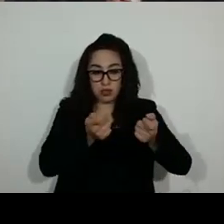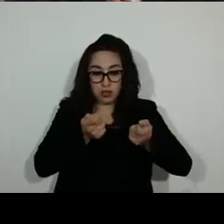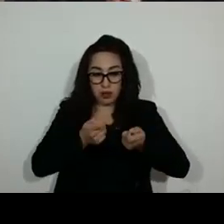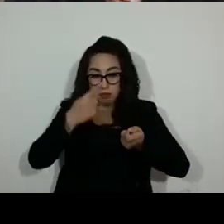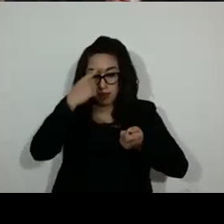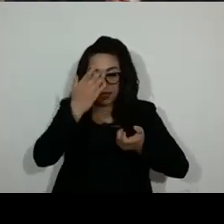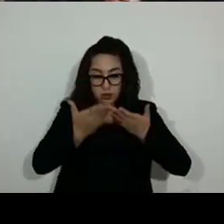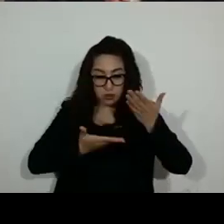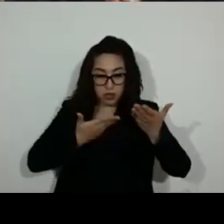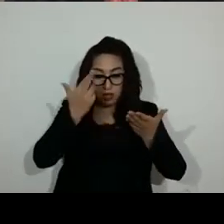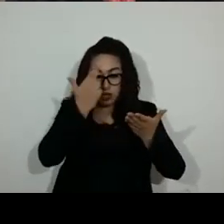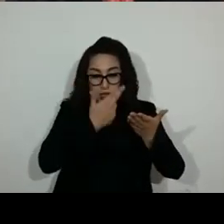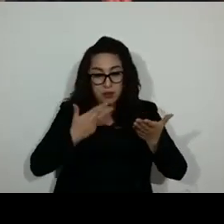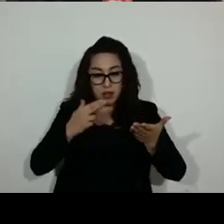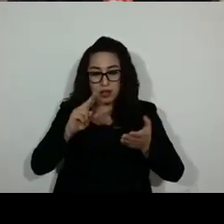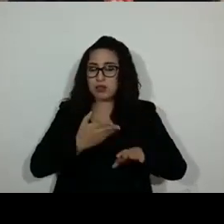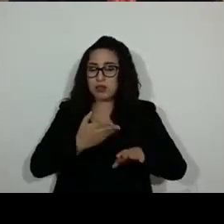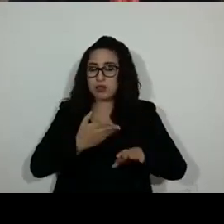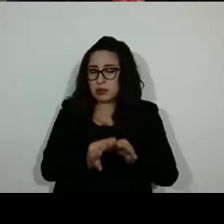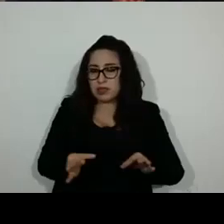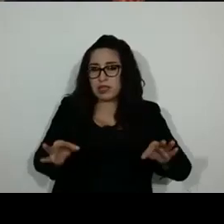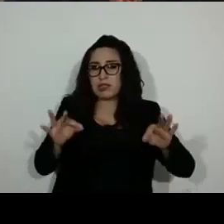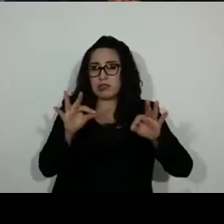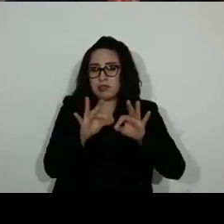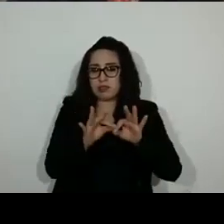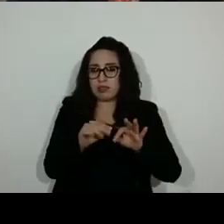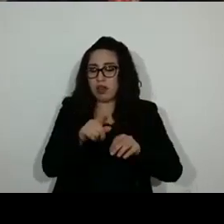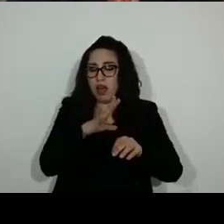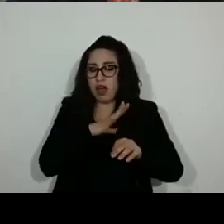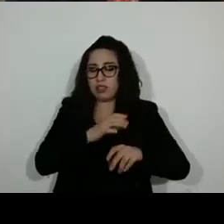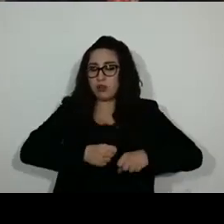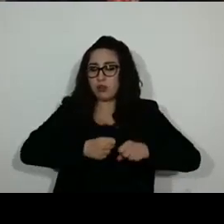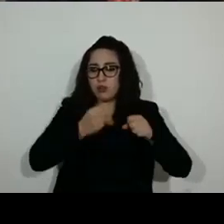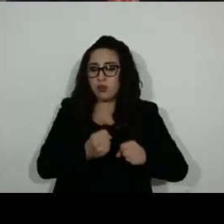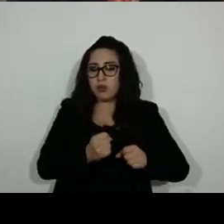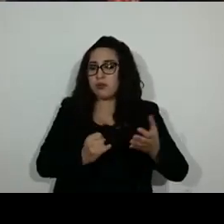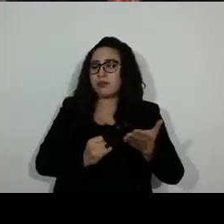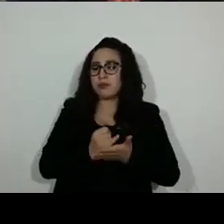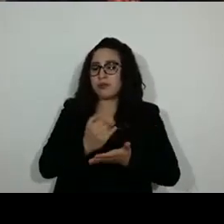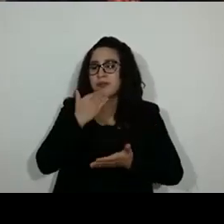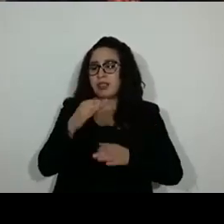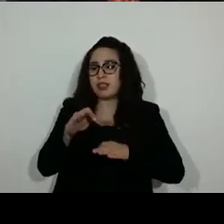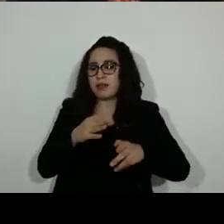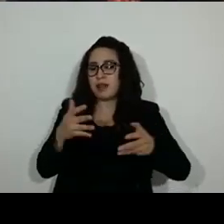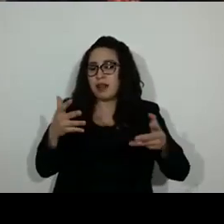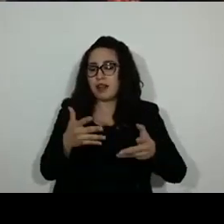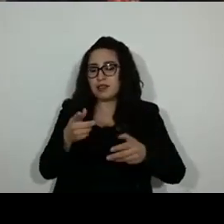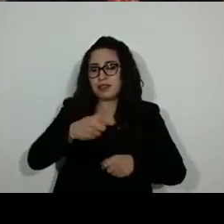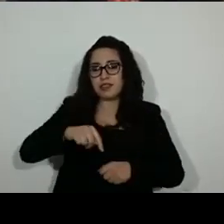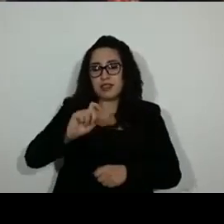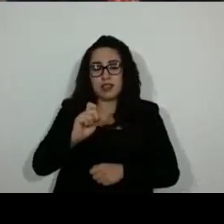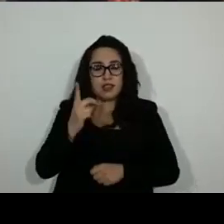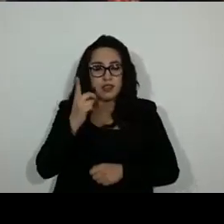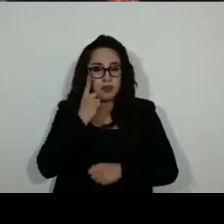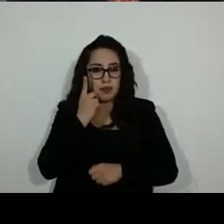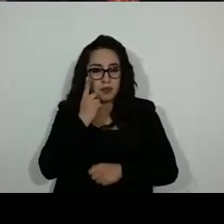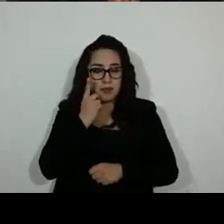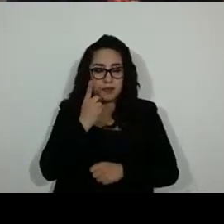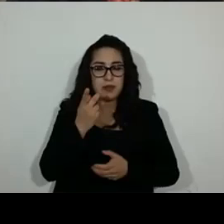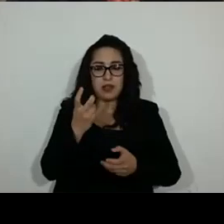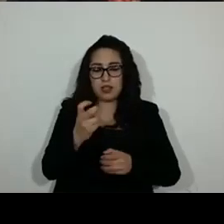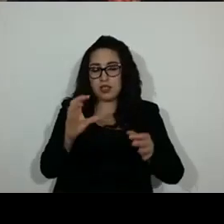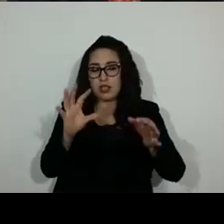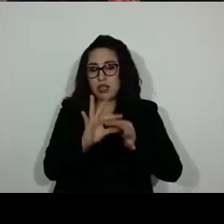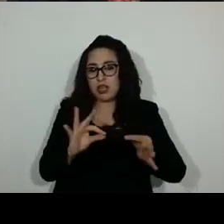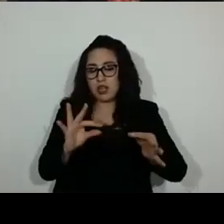es un paso fundamental para dotar de plena certeza la labor que realizamos. Este es el sentido del dictamen